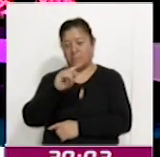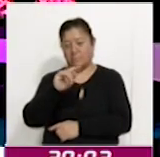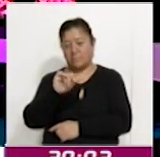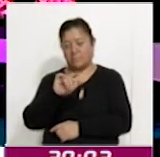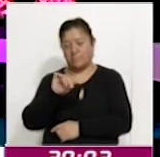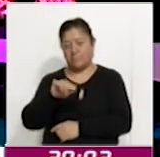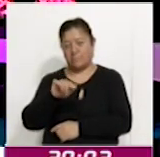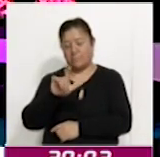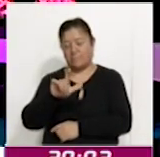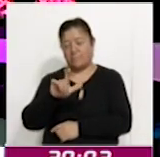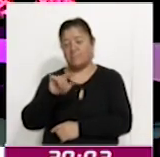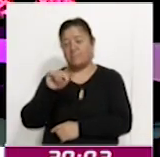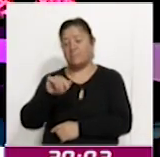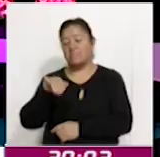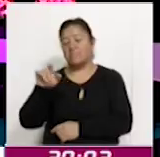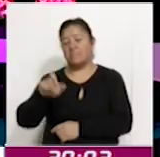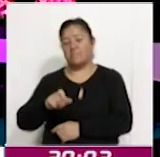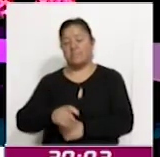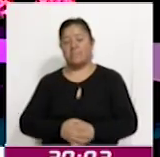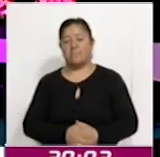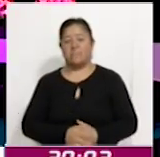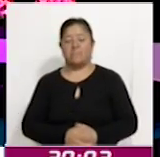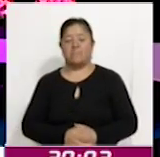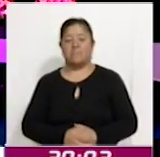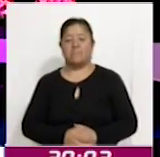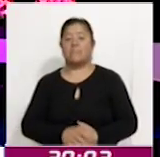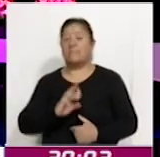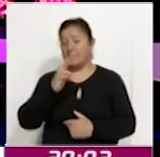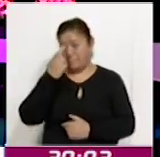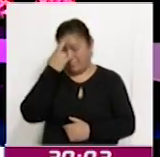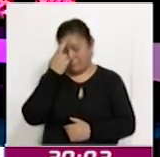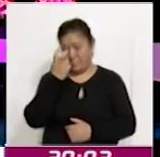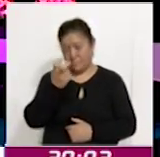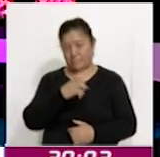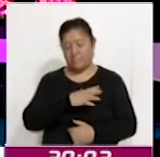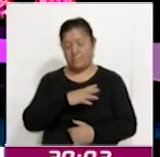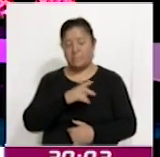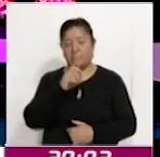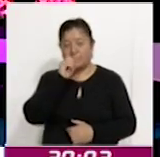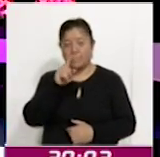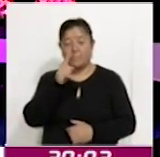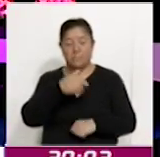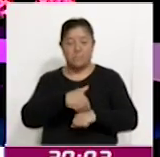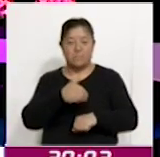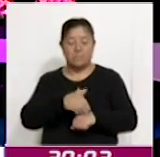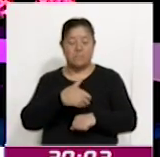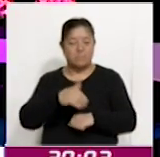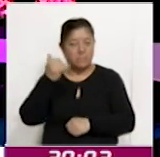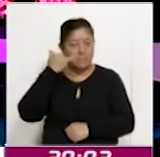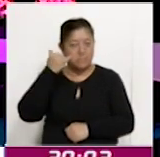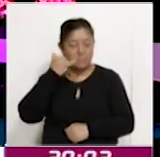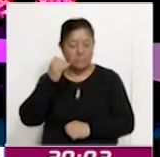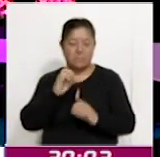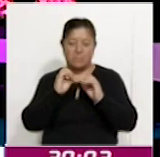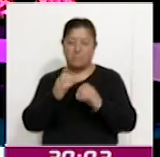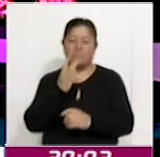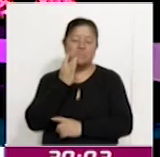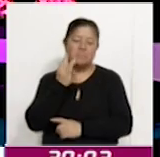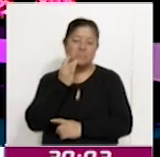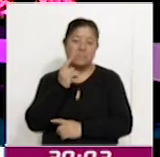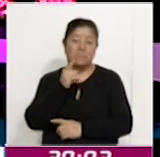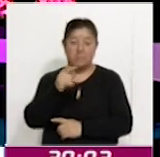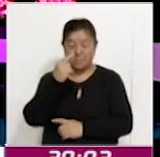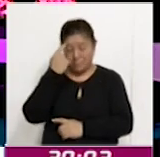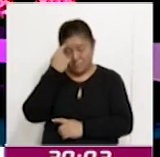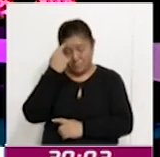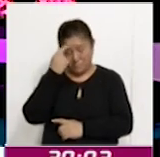.mx. Y le recordamos que ponemos a su disposición un número telefónico, téngalo presente en caso